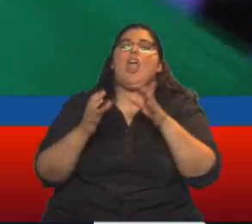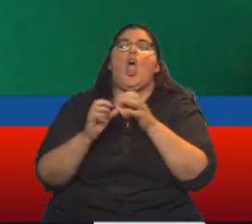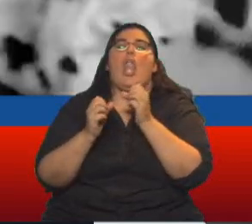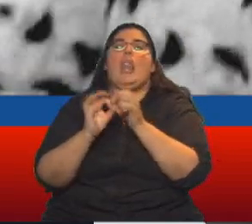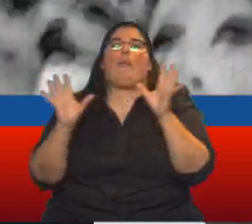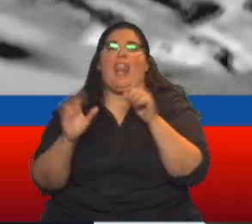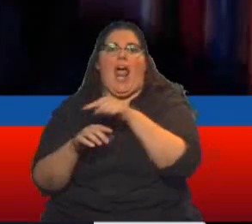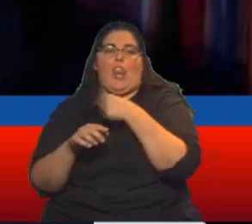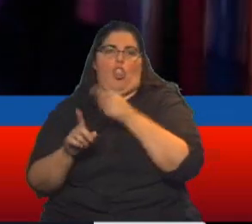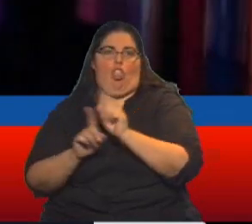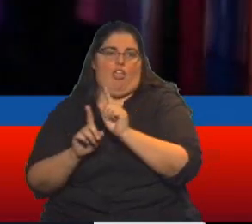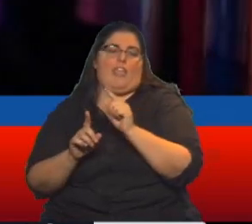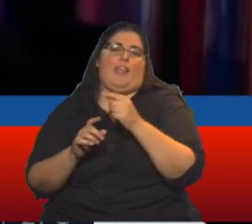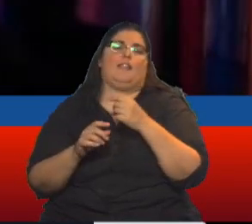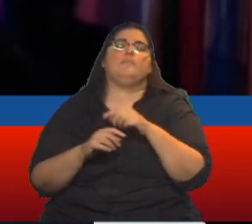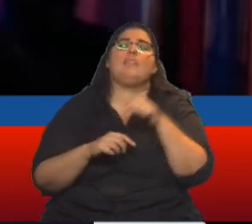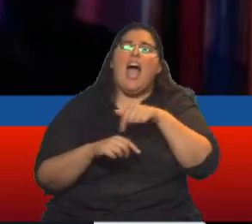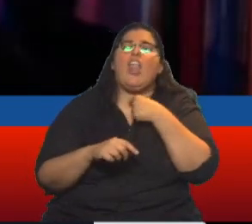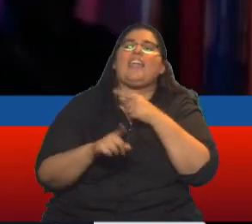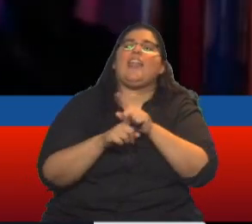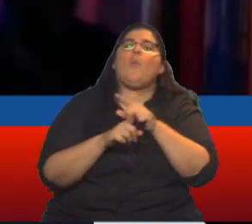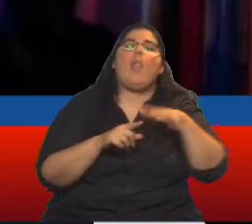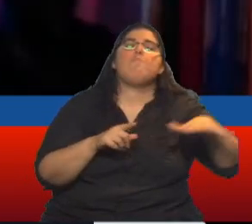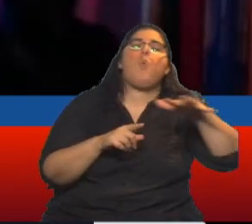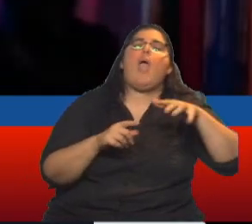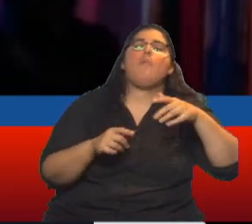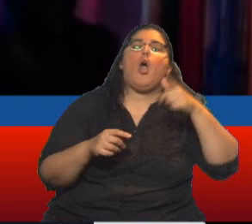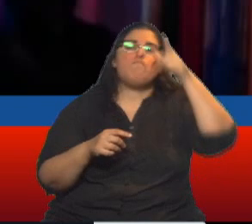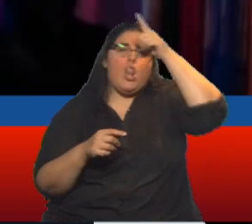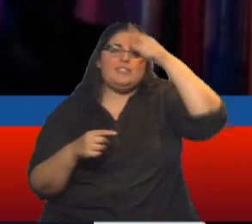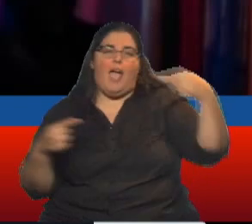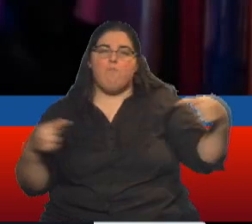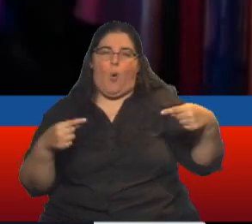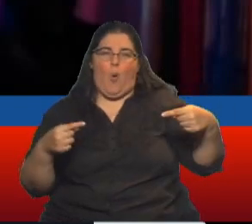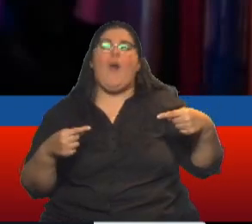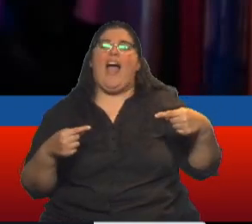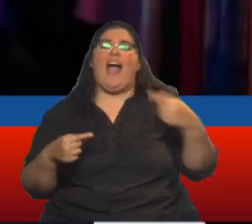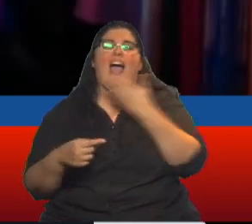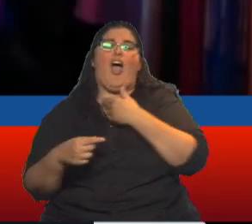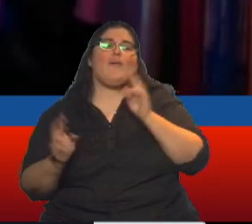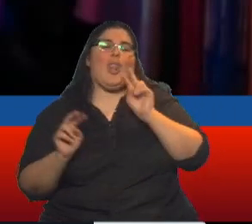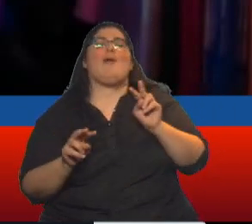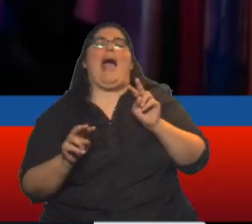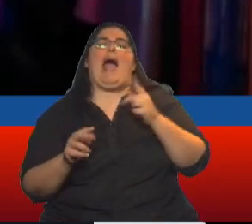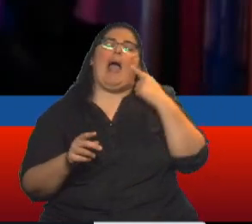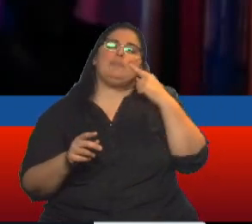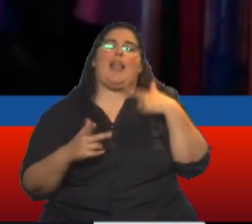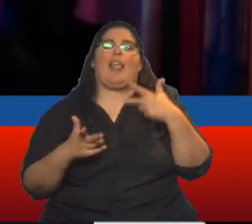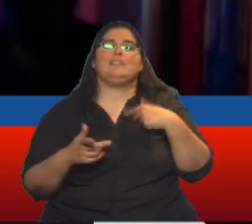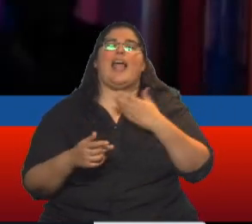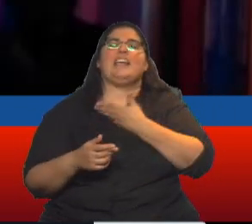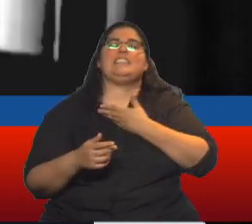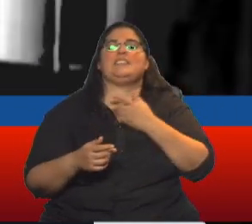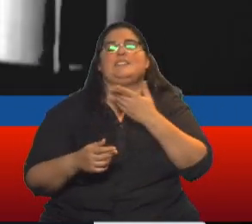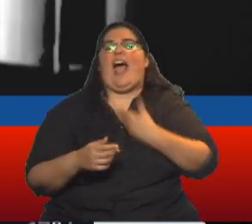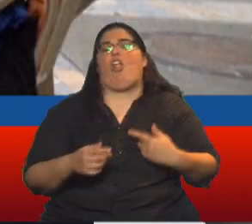Lo que quieren hoy es enfrentar pueblo con policía y ejército, para tener la excusa de un golpe de Estado que impida las elecciones